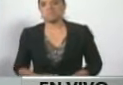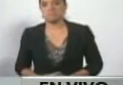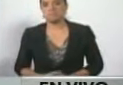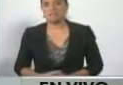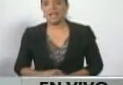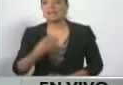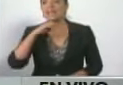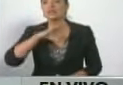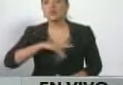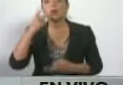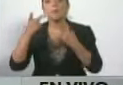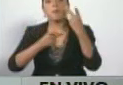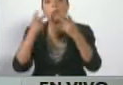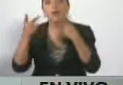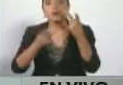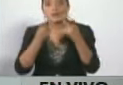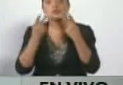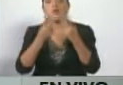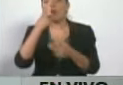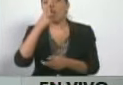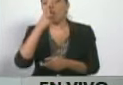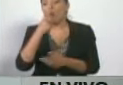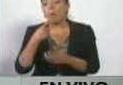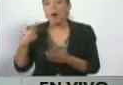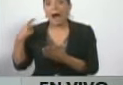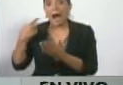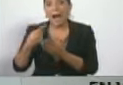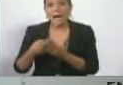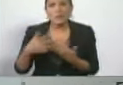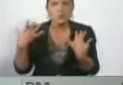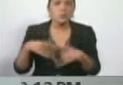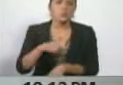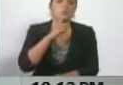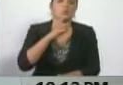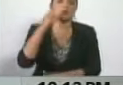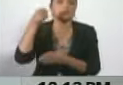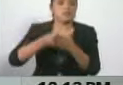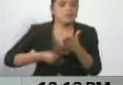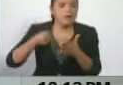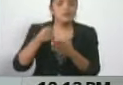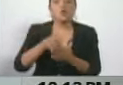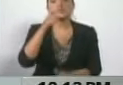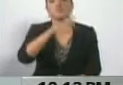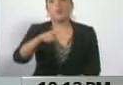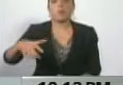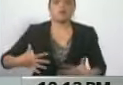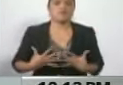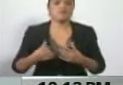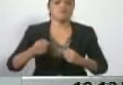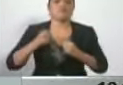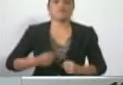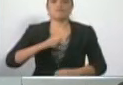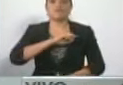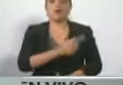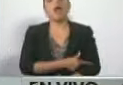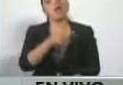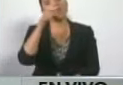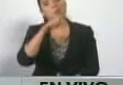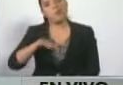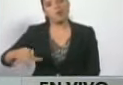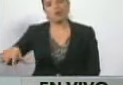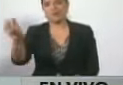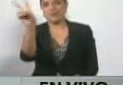historia política de un año complejo de batalla de un pueblo valiente como el pueblo de Venezuela.